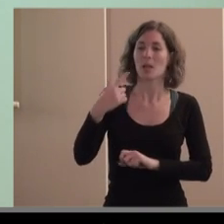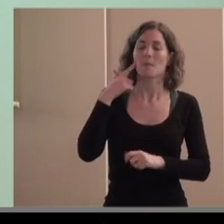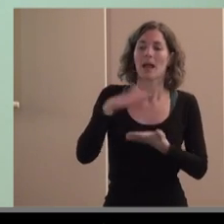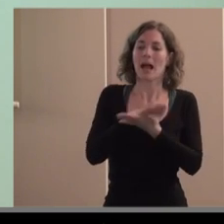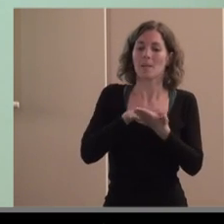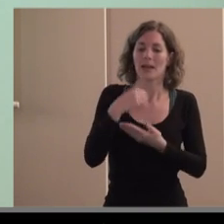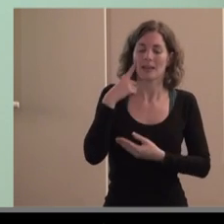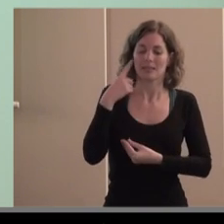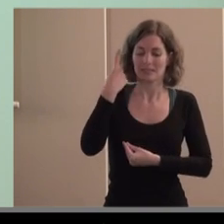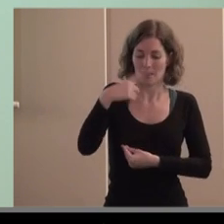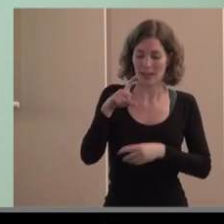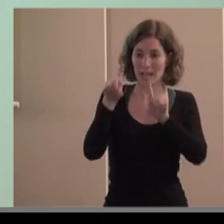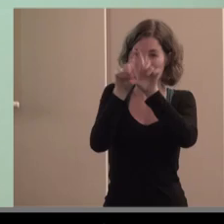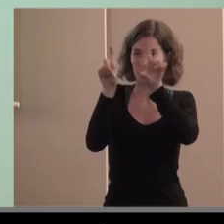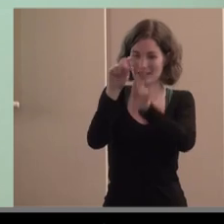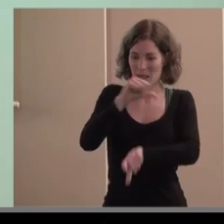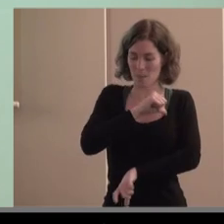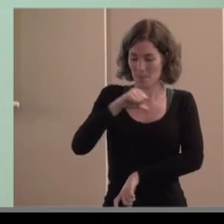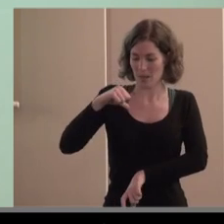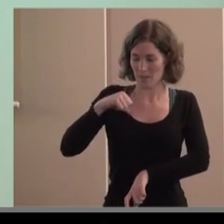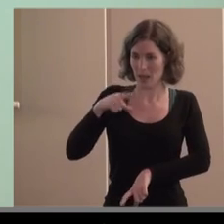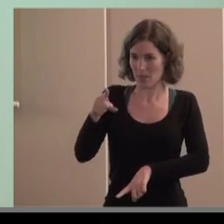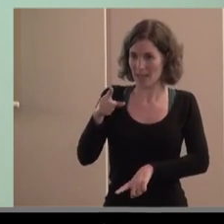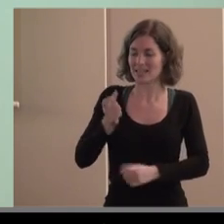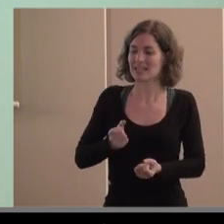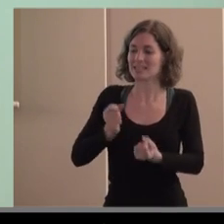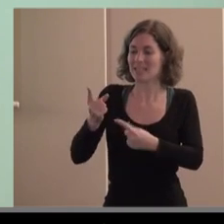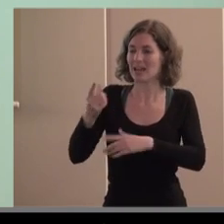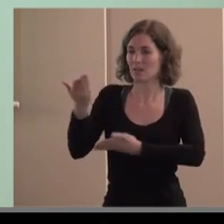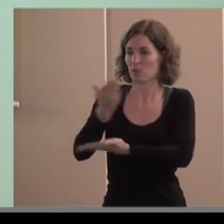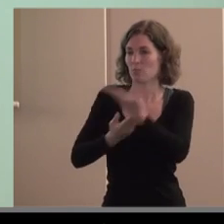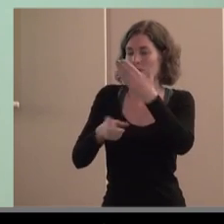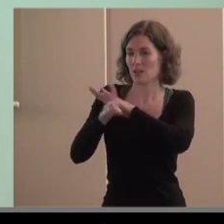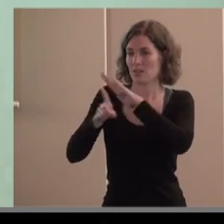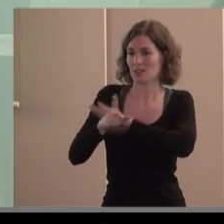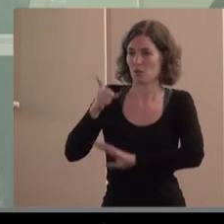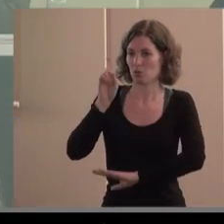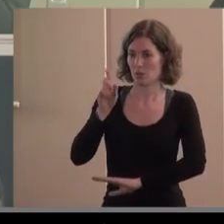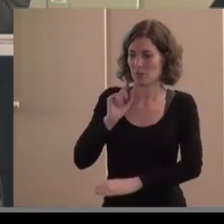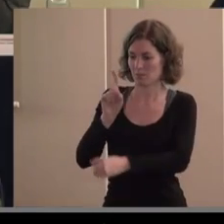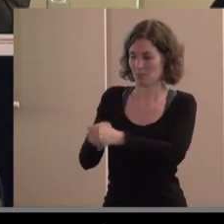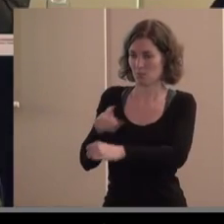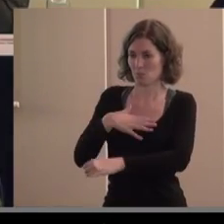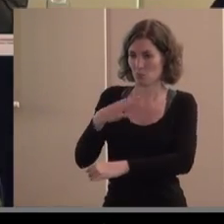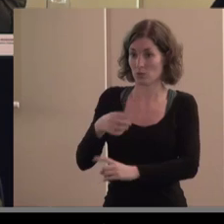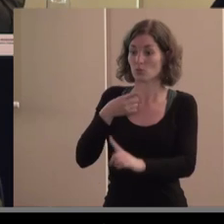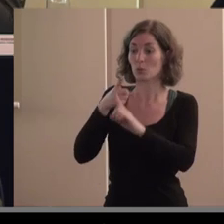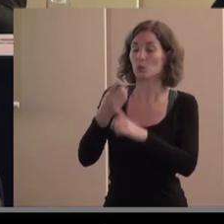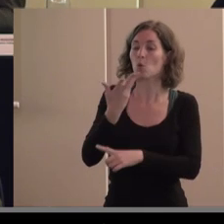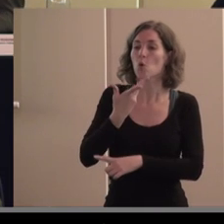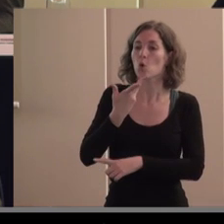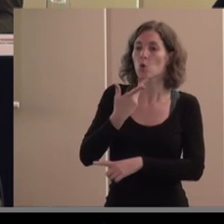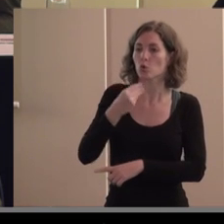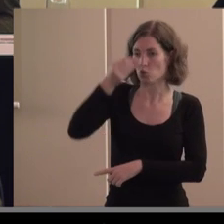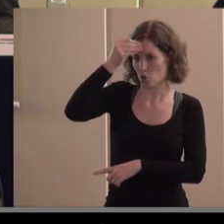privada en su conjunto pudiera también ser un actor de todos los temas de cooperación y desarrollo desde el punto de vista de transmitir y transferir conocimientos y